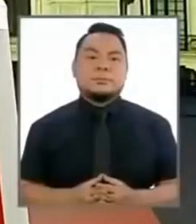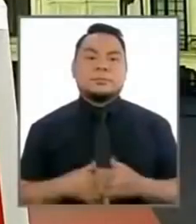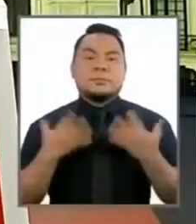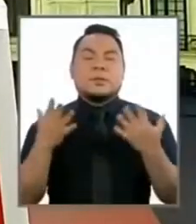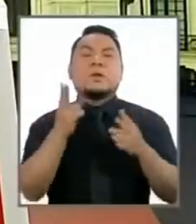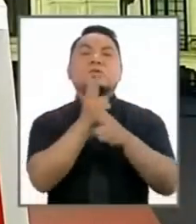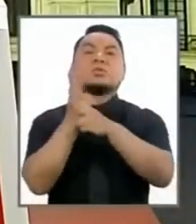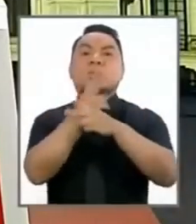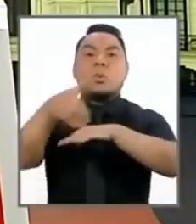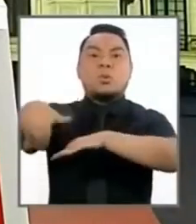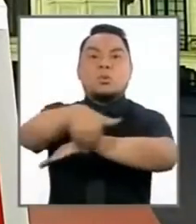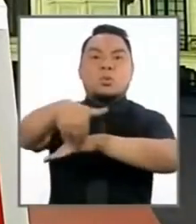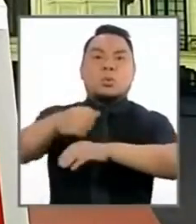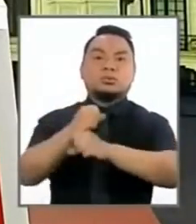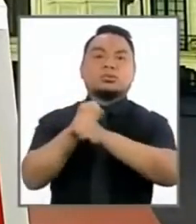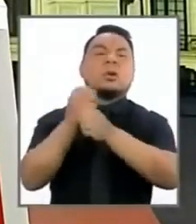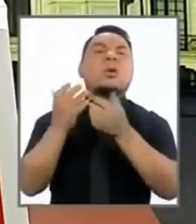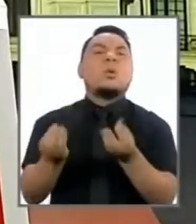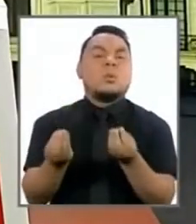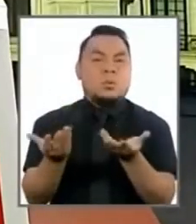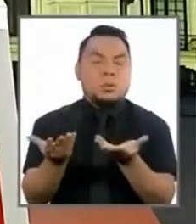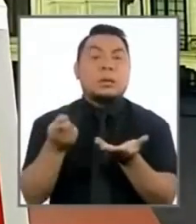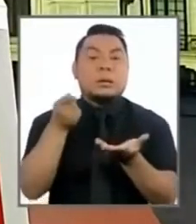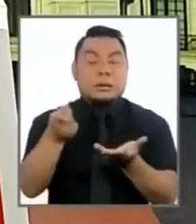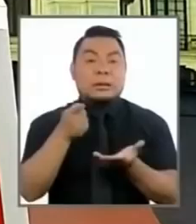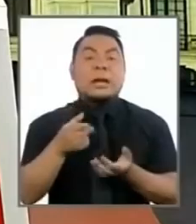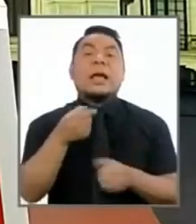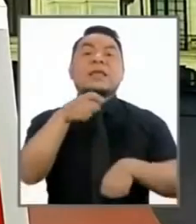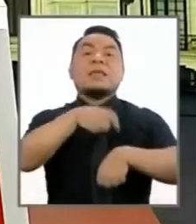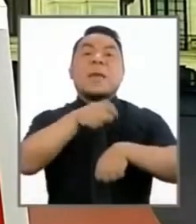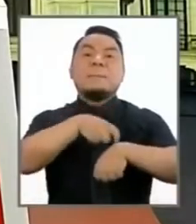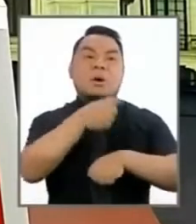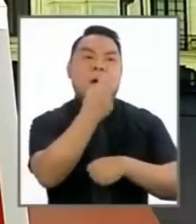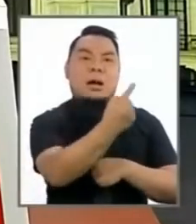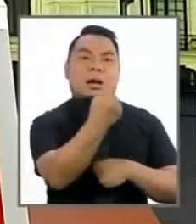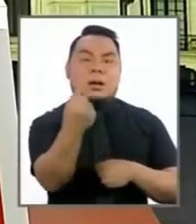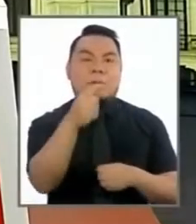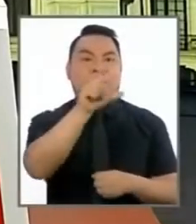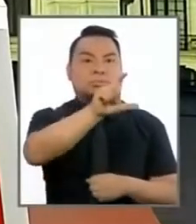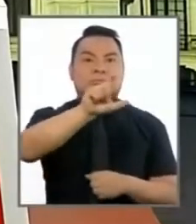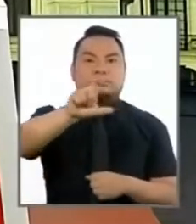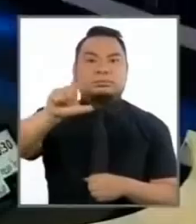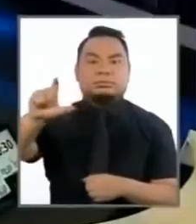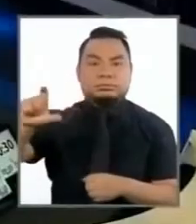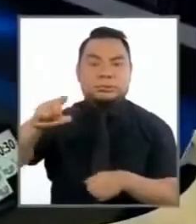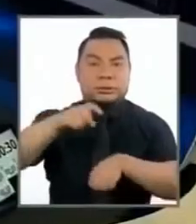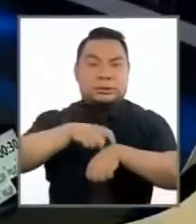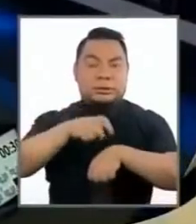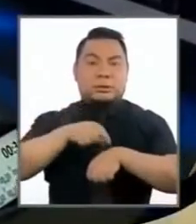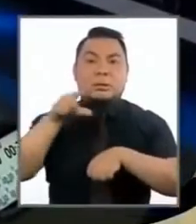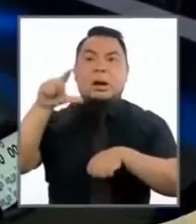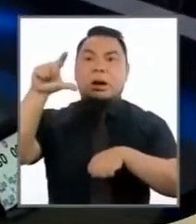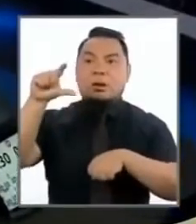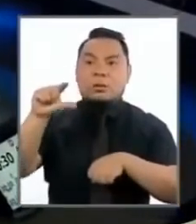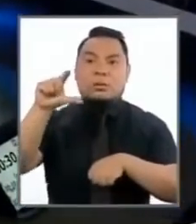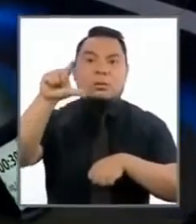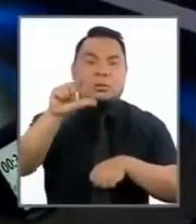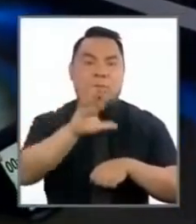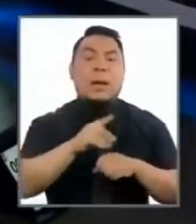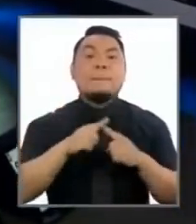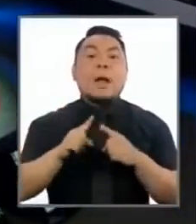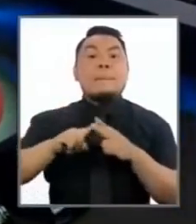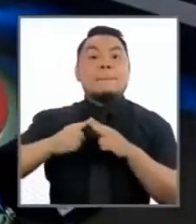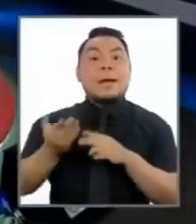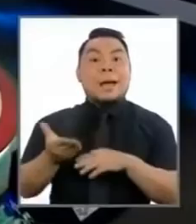Seguridad Ciudadana. Aquí también tendremos luego el bolsón de tiempo, pero en primer término, cada candidato tiene una exposición de 30